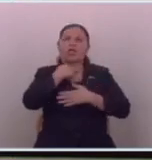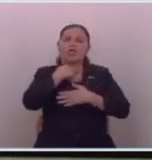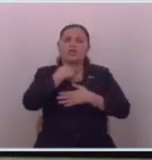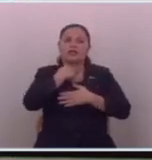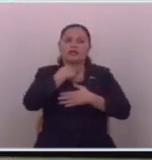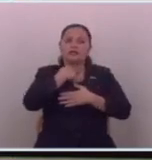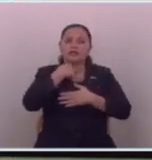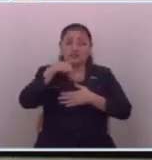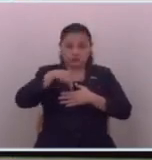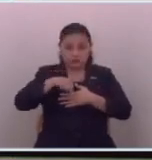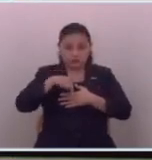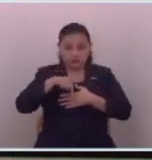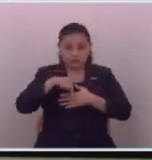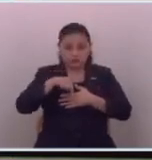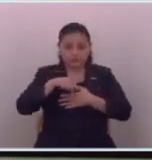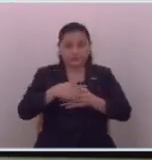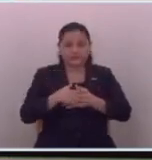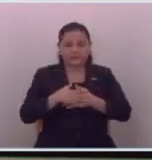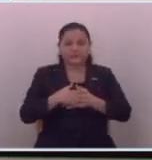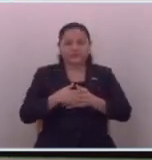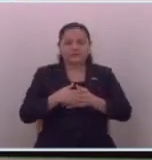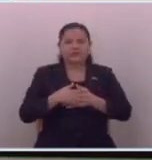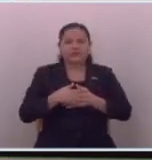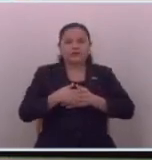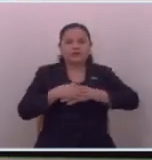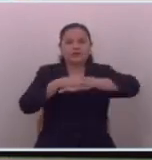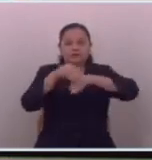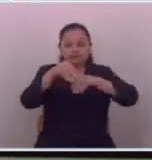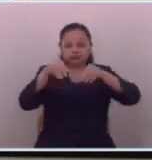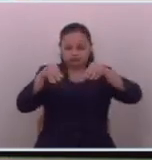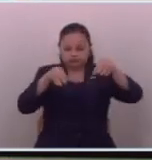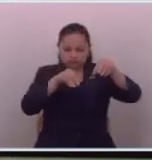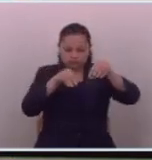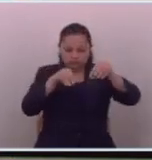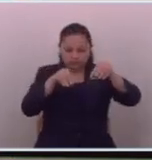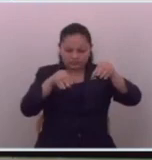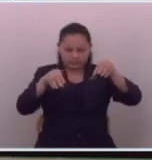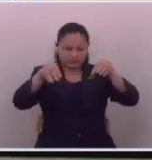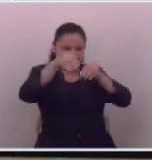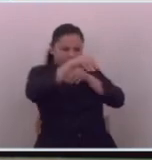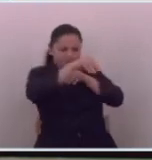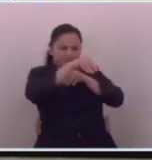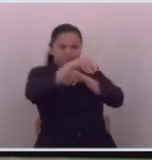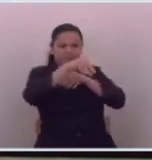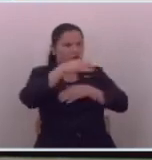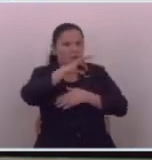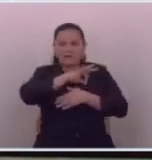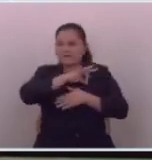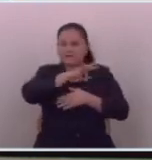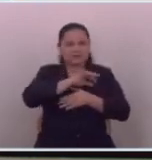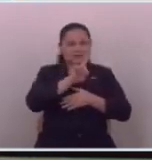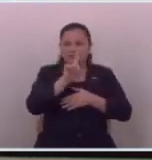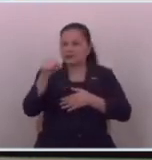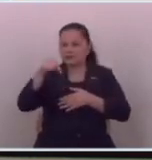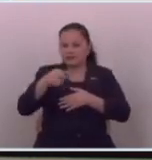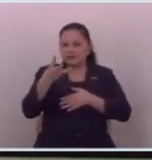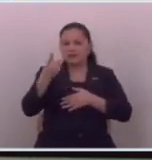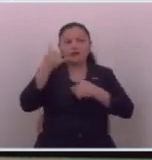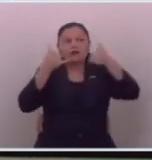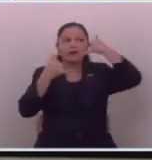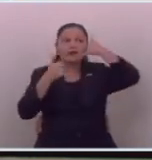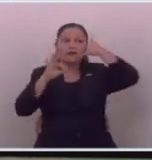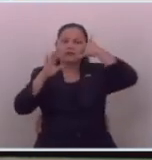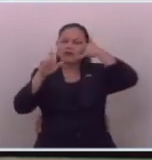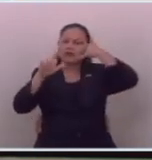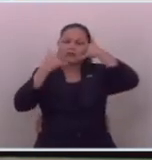como como como el el tablero de ajedrez cambió hoy como ya no tengo el número de teléfono